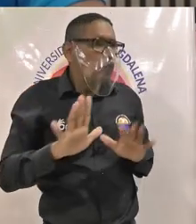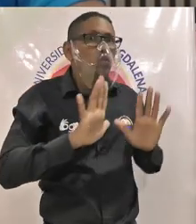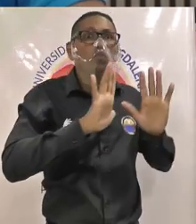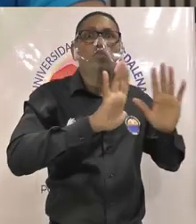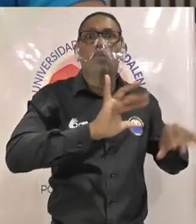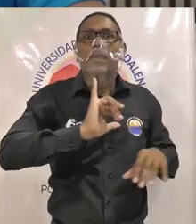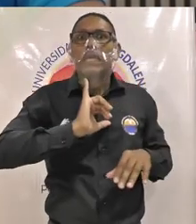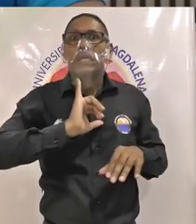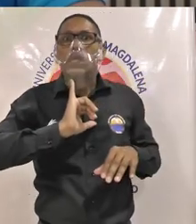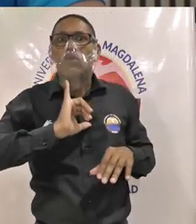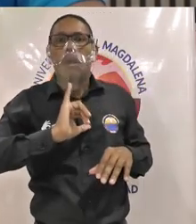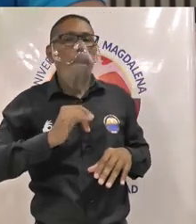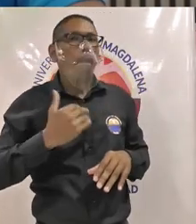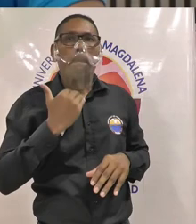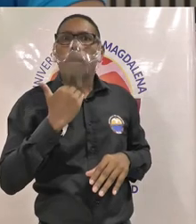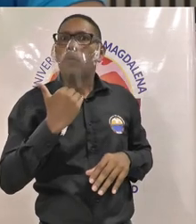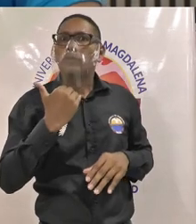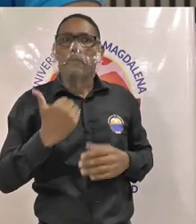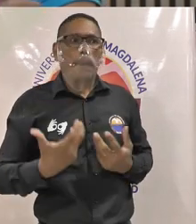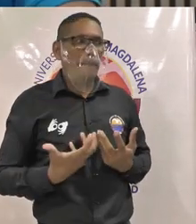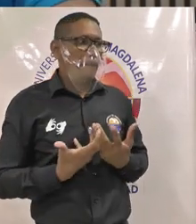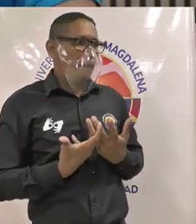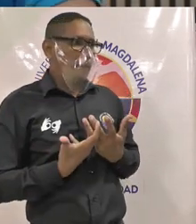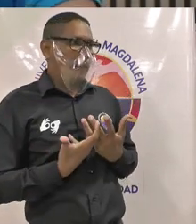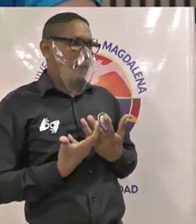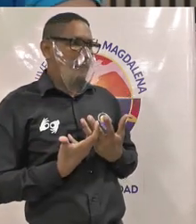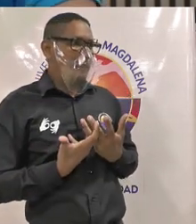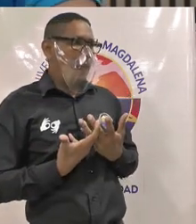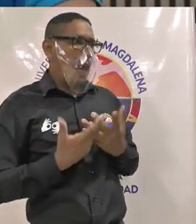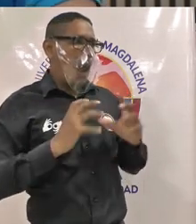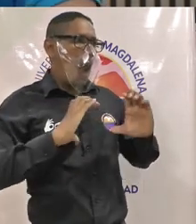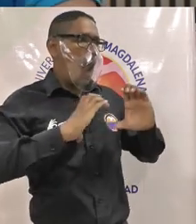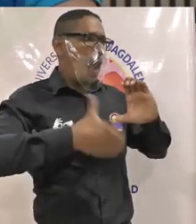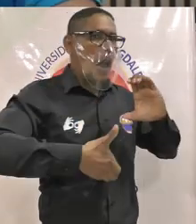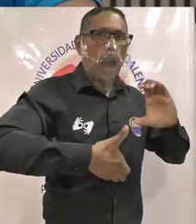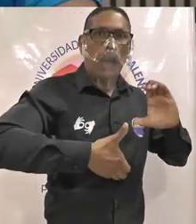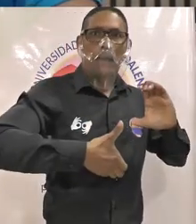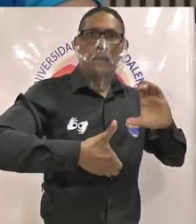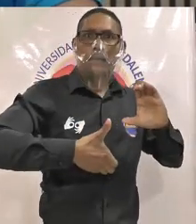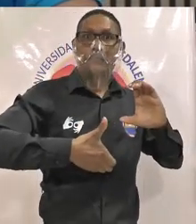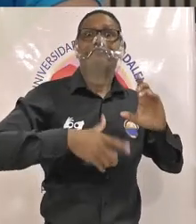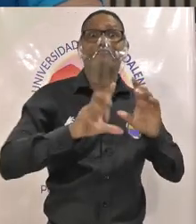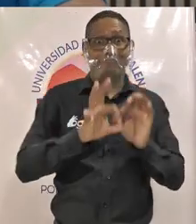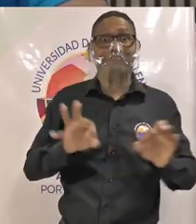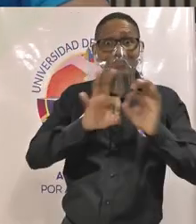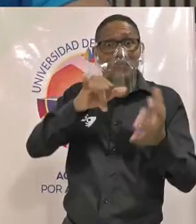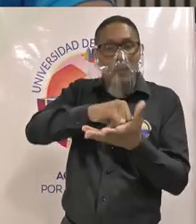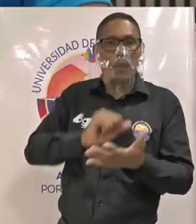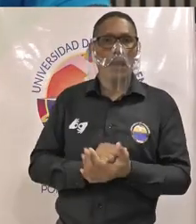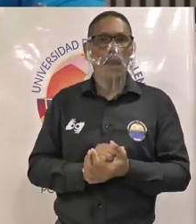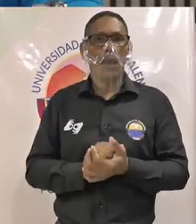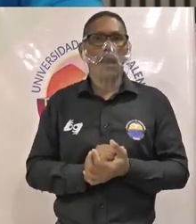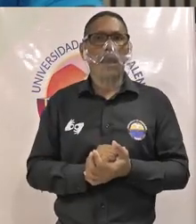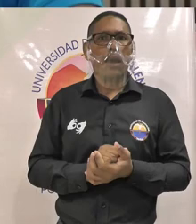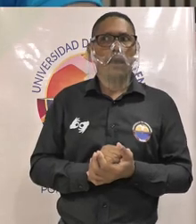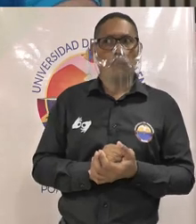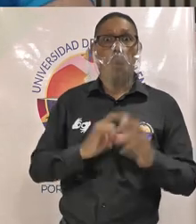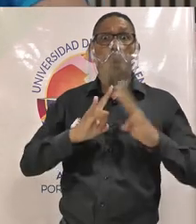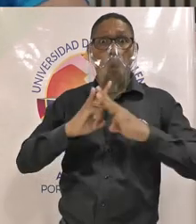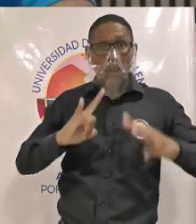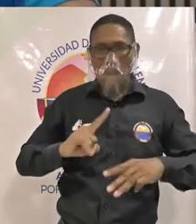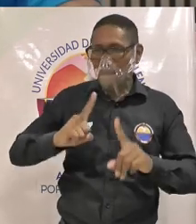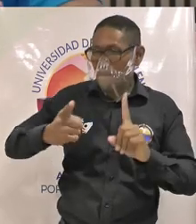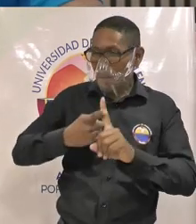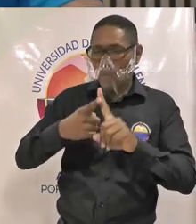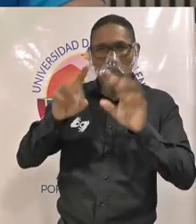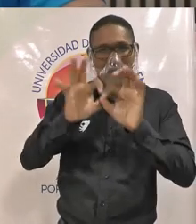conocimiento y no tenían el conocimiento para poder dialogar con ellos que es algo fundamental lo que debe hacer la universidad del Magdalena primeramente